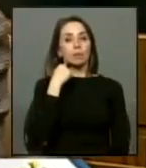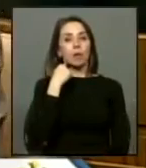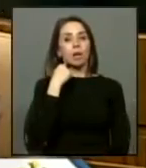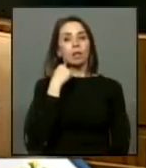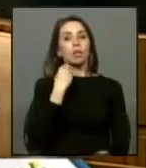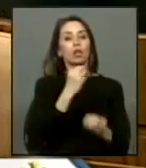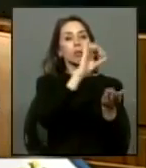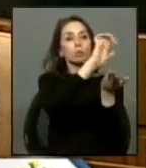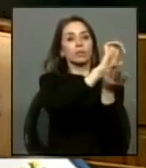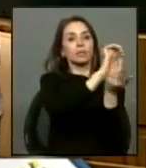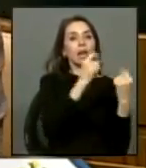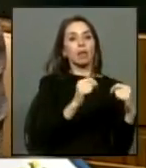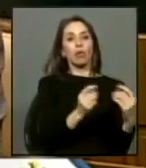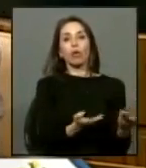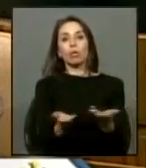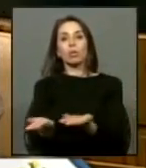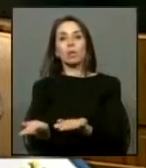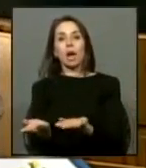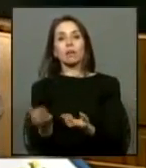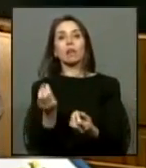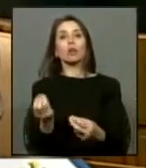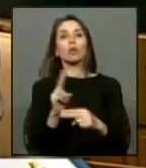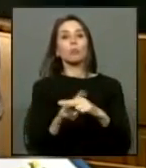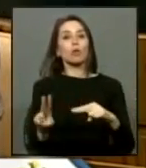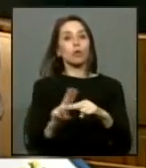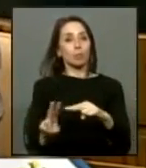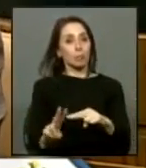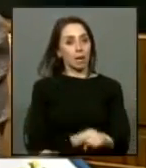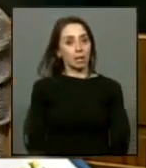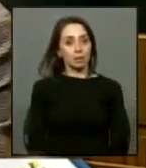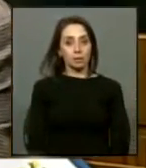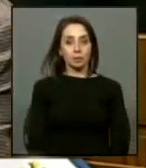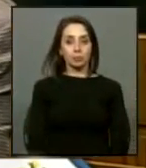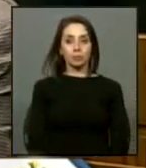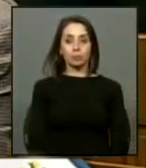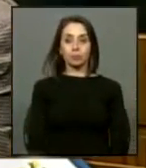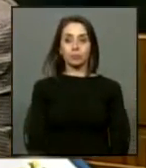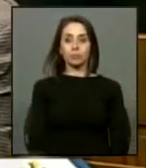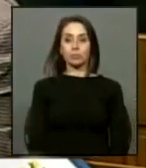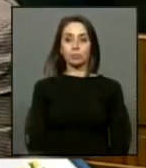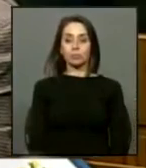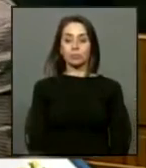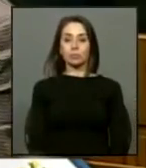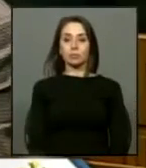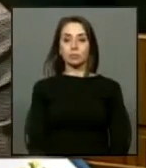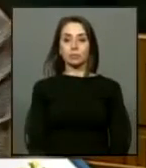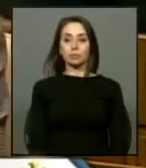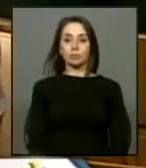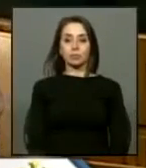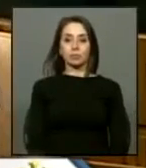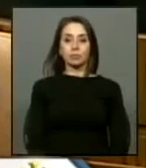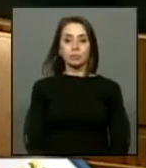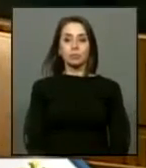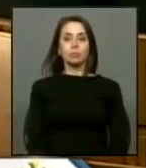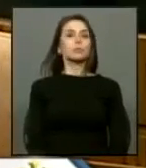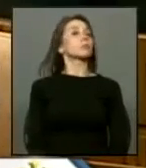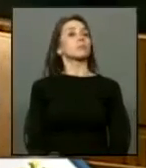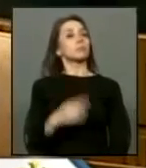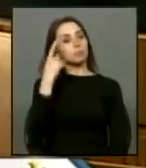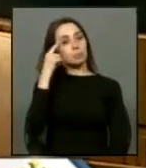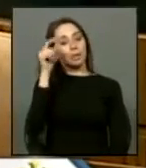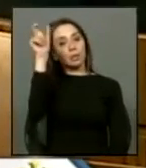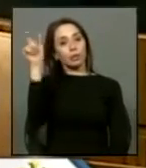del estado en la forma en que repara sin embargo se permite una alusión